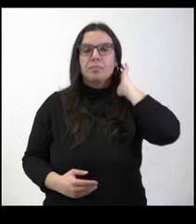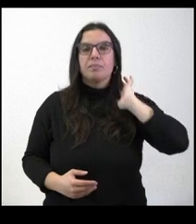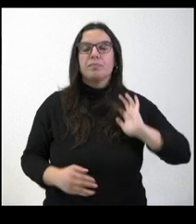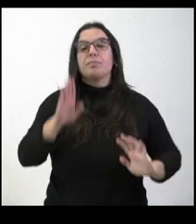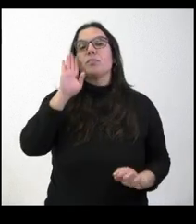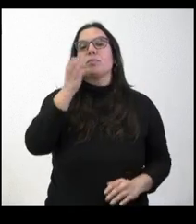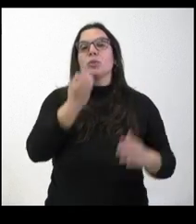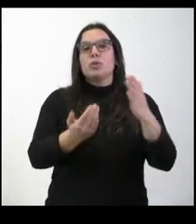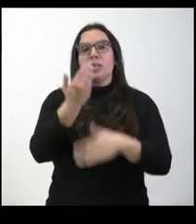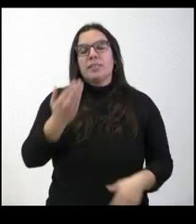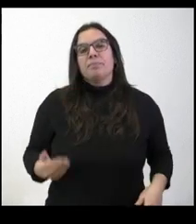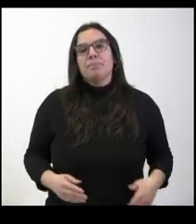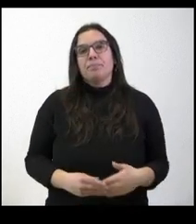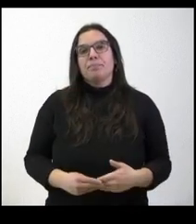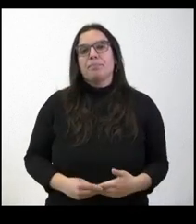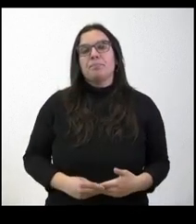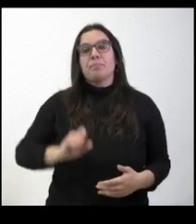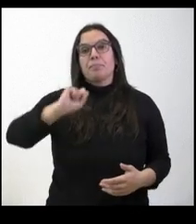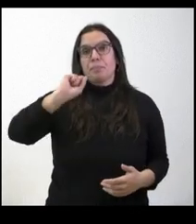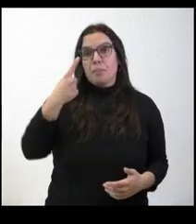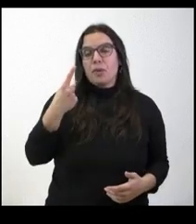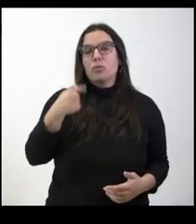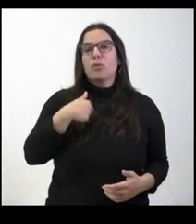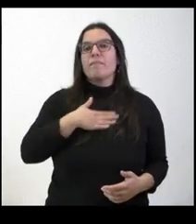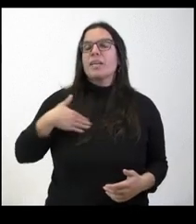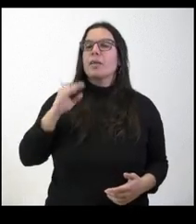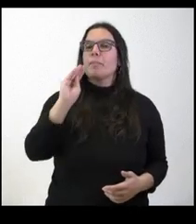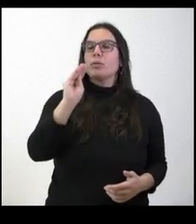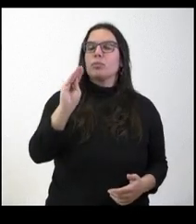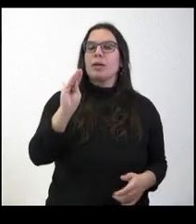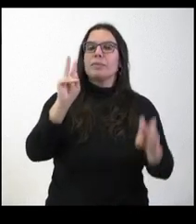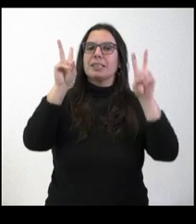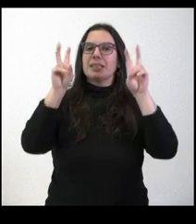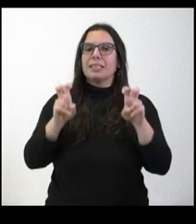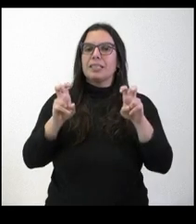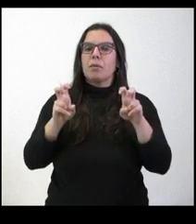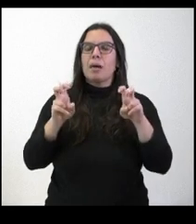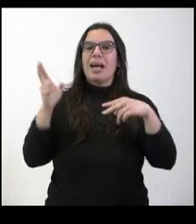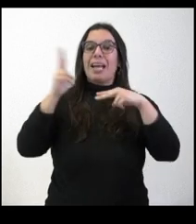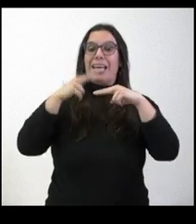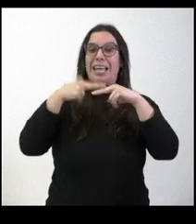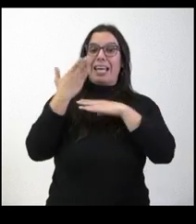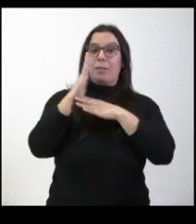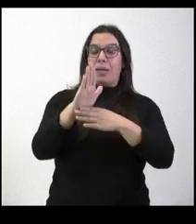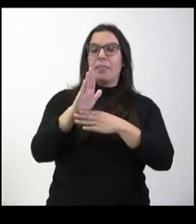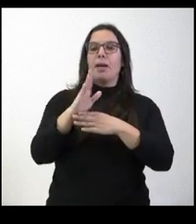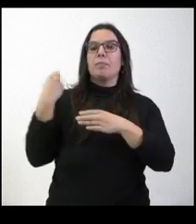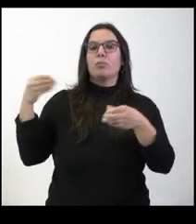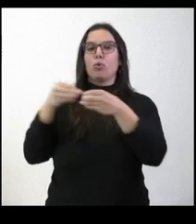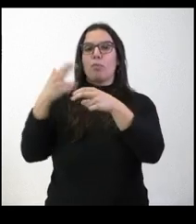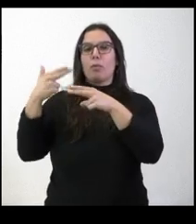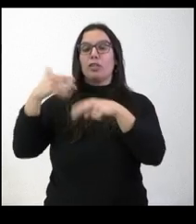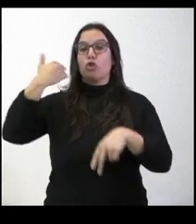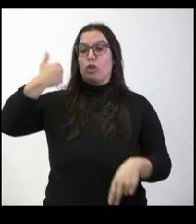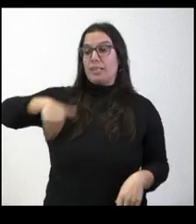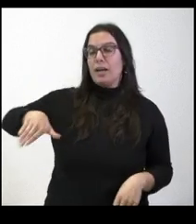Hola, buenos días. En primer lugar, quería preguntarle acerca de la enmienda que presentó la semana pasada Soria ya para incorporar